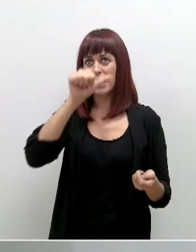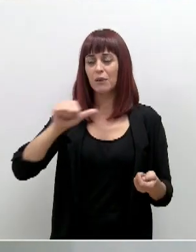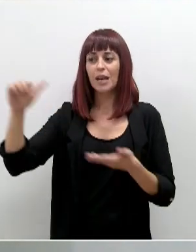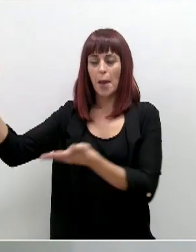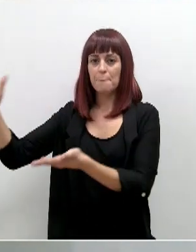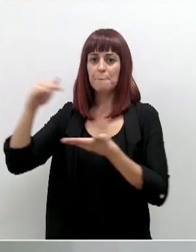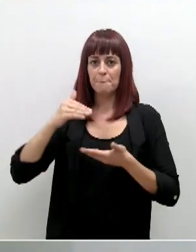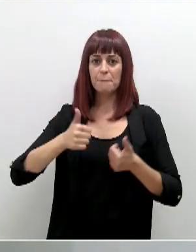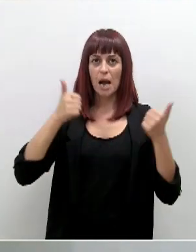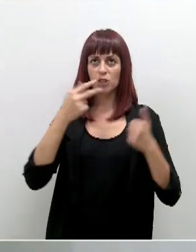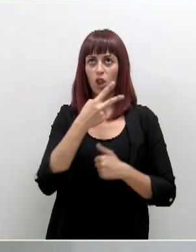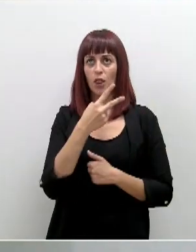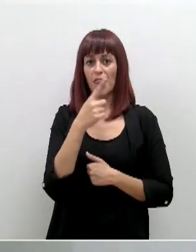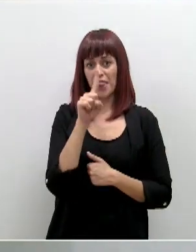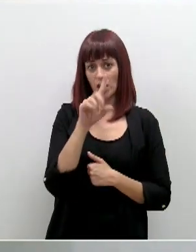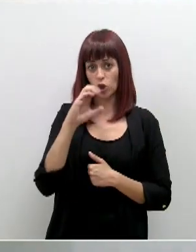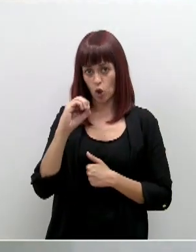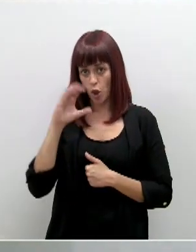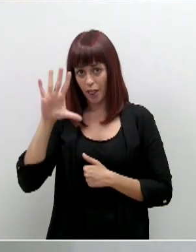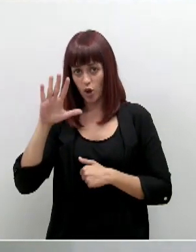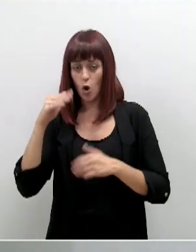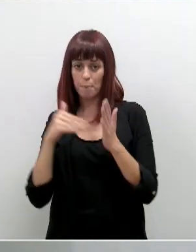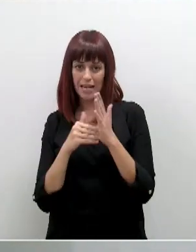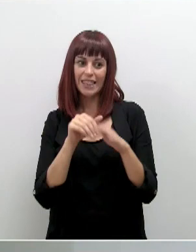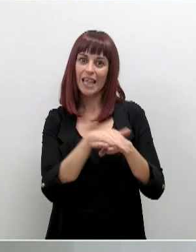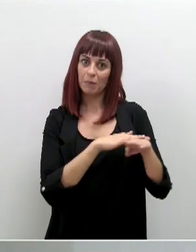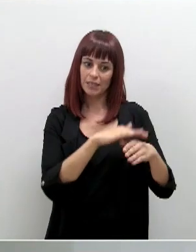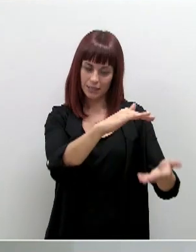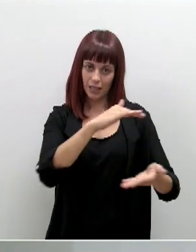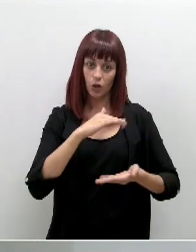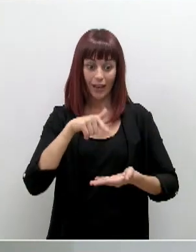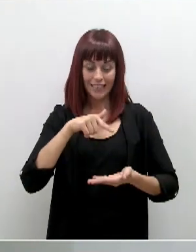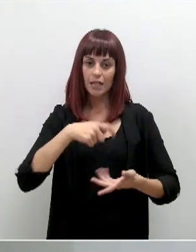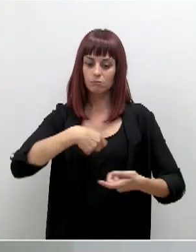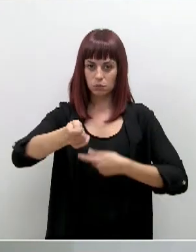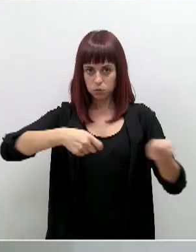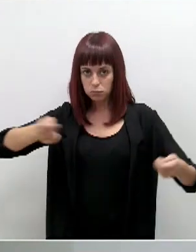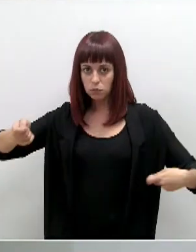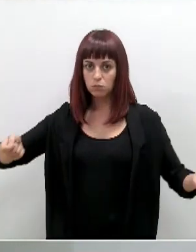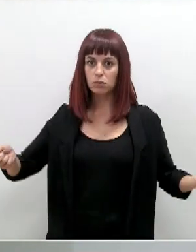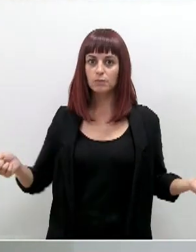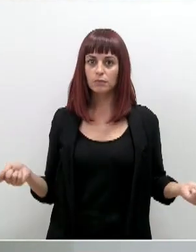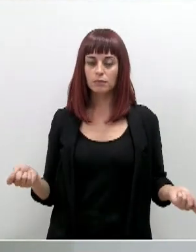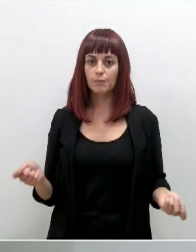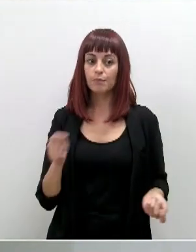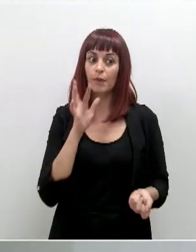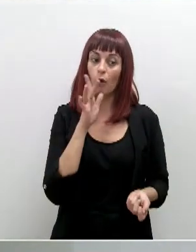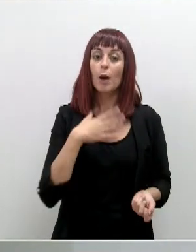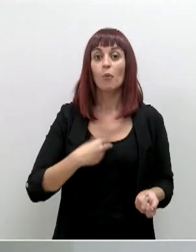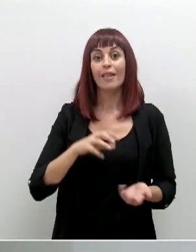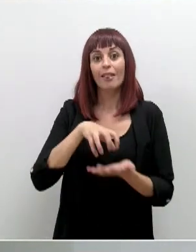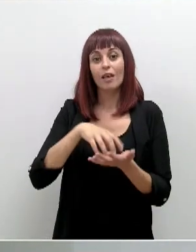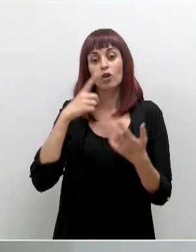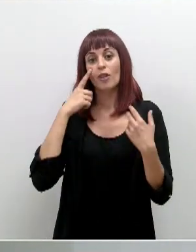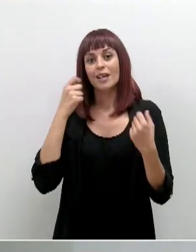de las 105.000 que tiene el Ministerio. Esas son las que en principio vamos a distribuir. Ahora mismo el tema es que puede haber algún centro de